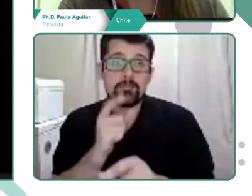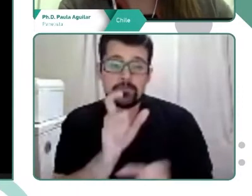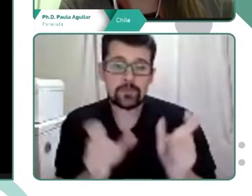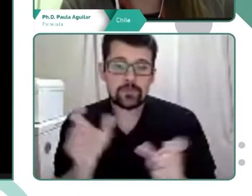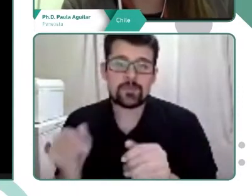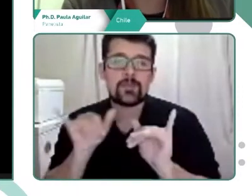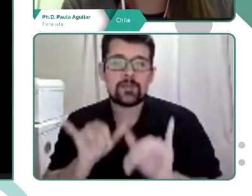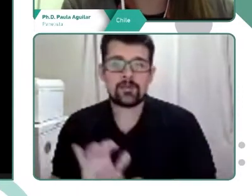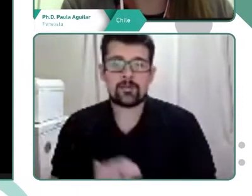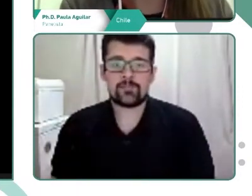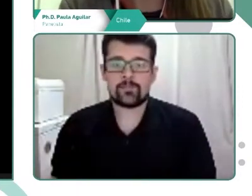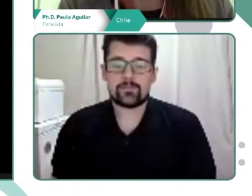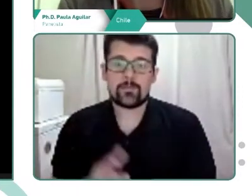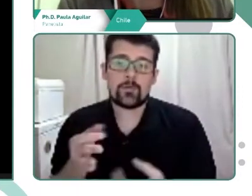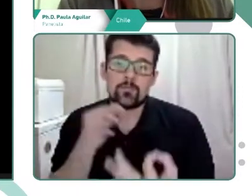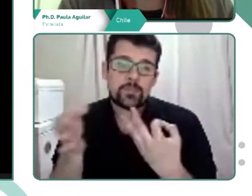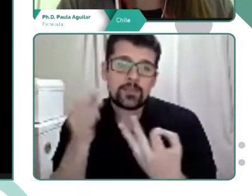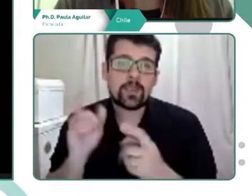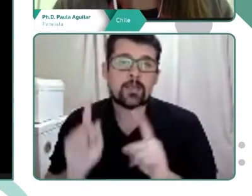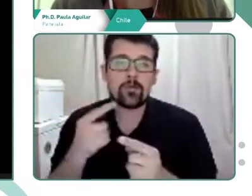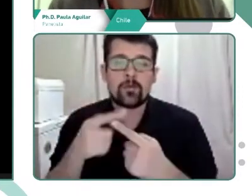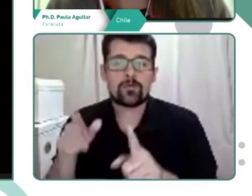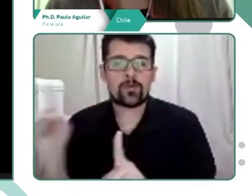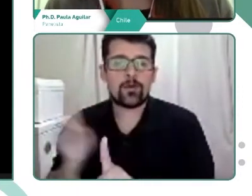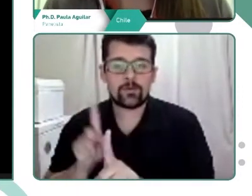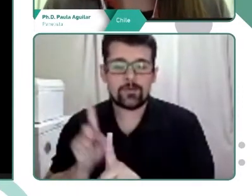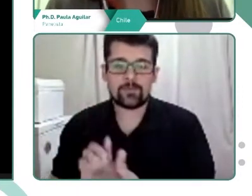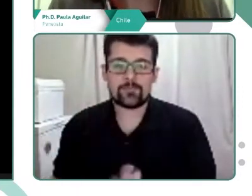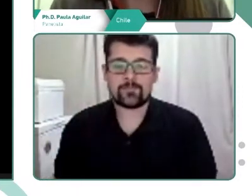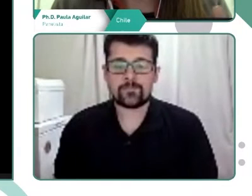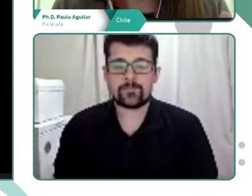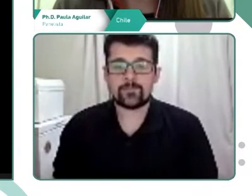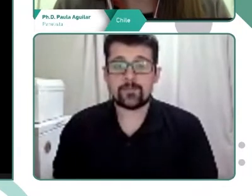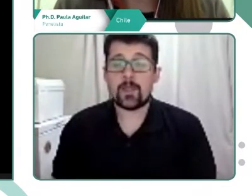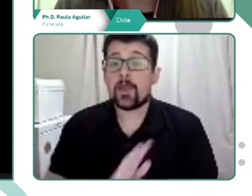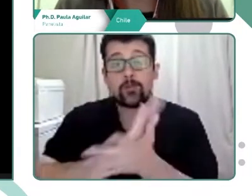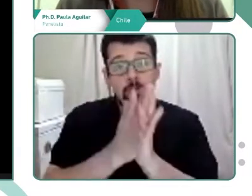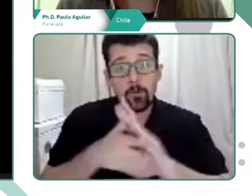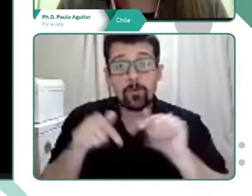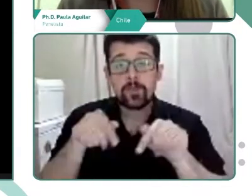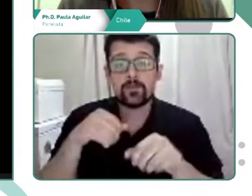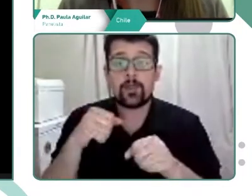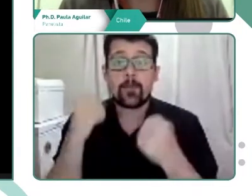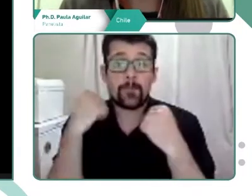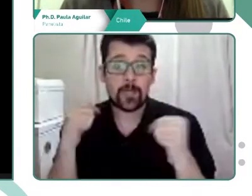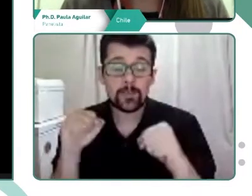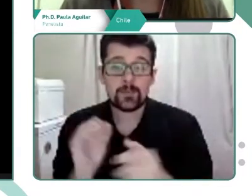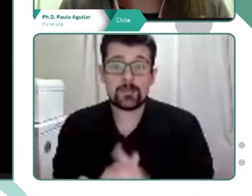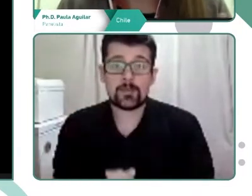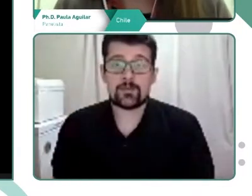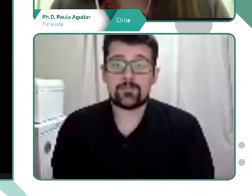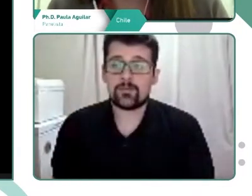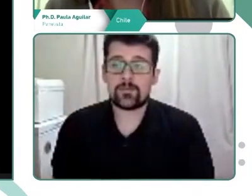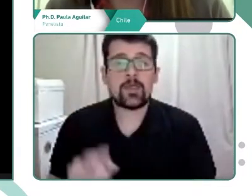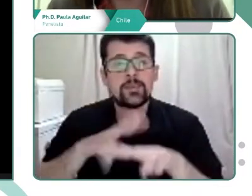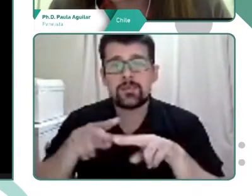a Bachtin, como mencionó. Y entonces, a raíz de todo este ejercicio, tenemos una serie